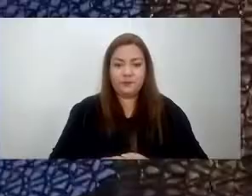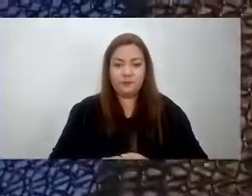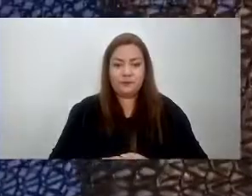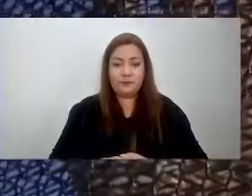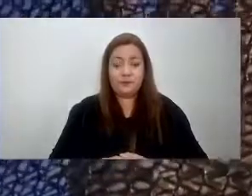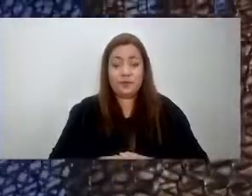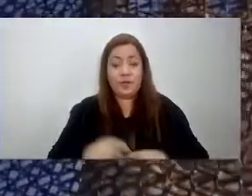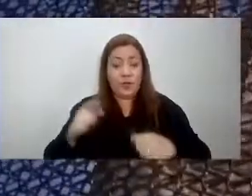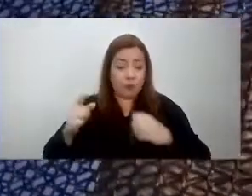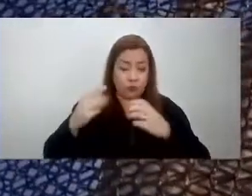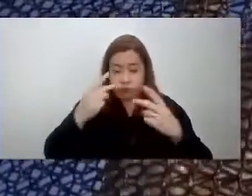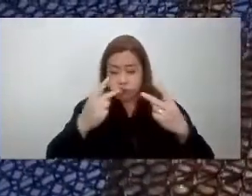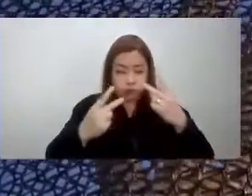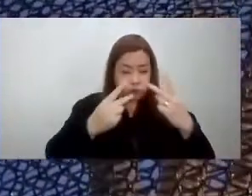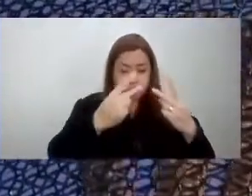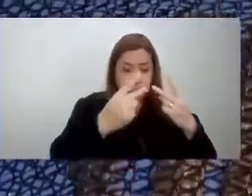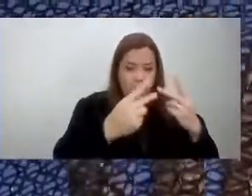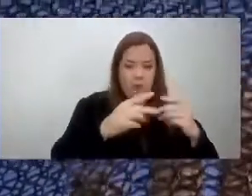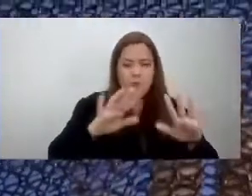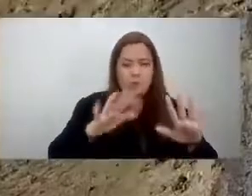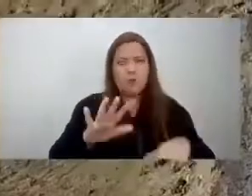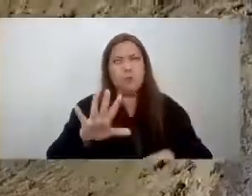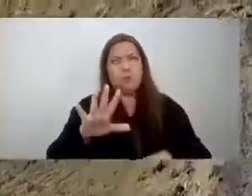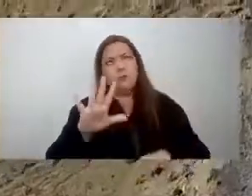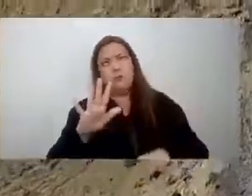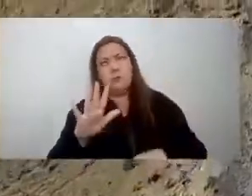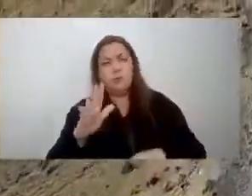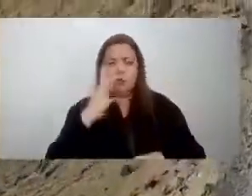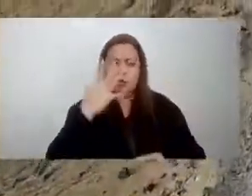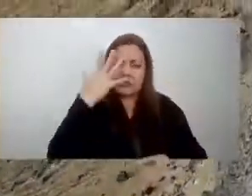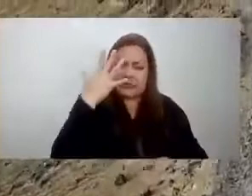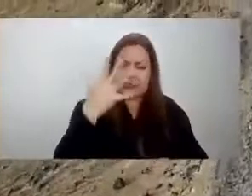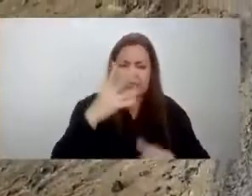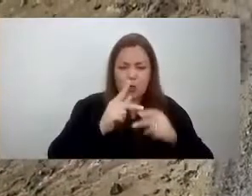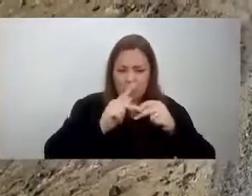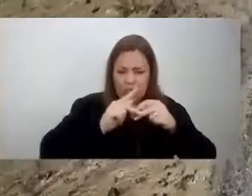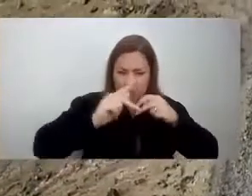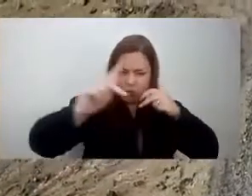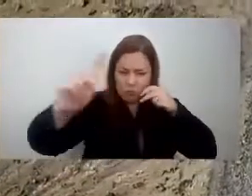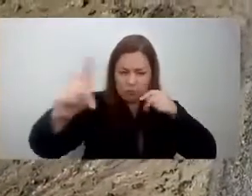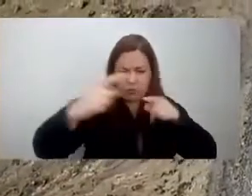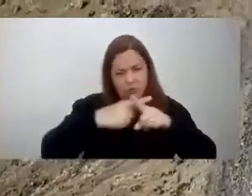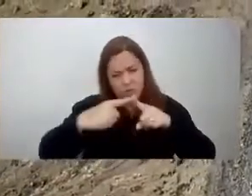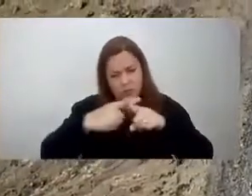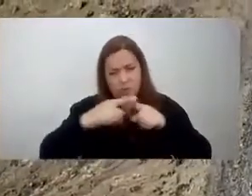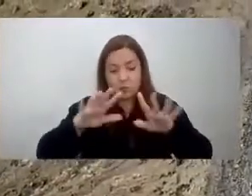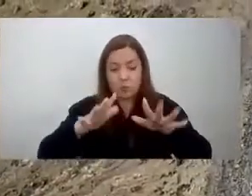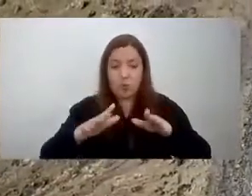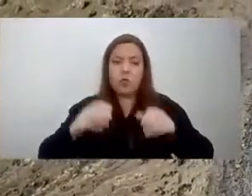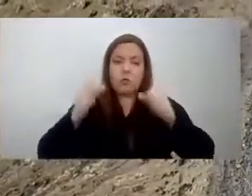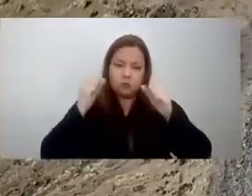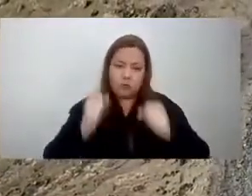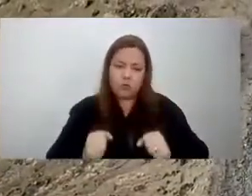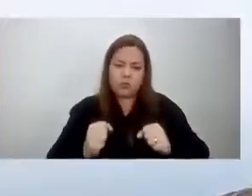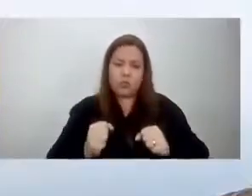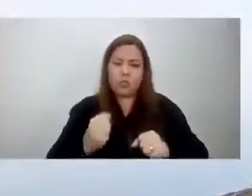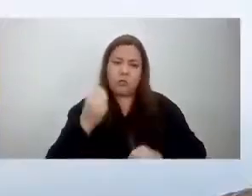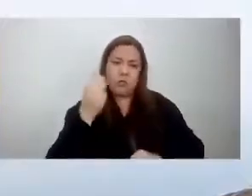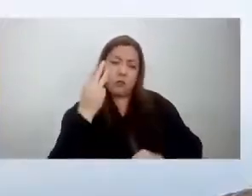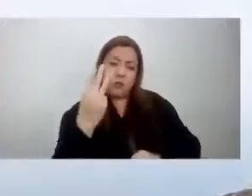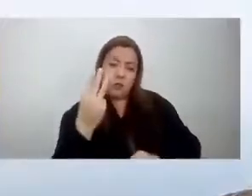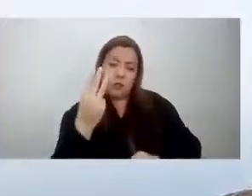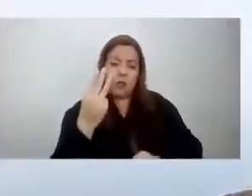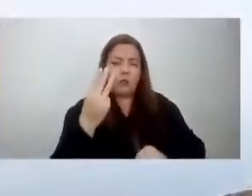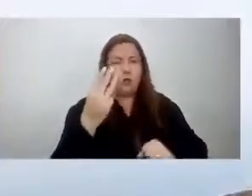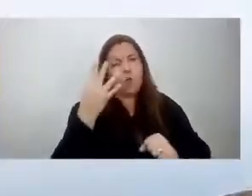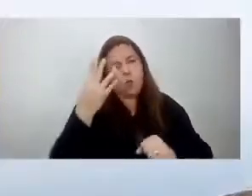el recorrido son cerca de 5 kilómetros y medio y se pueden realizar entre 3 y 4 horas de